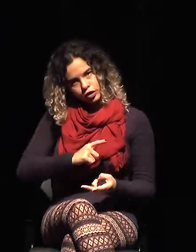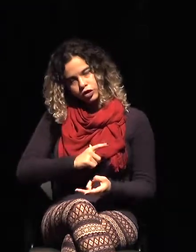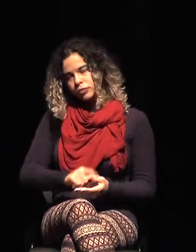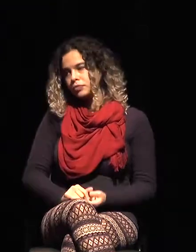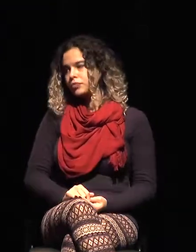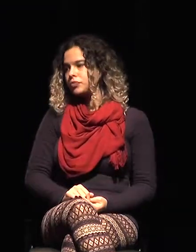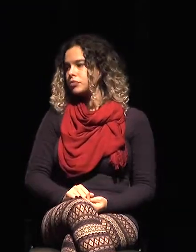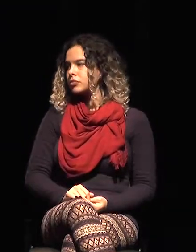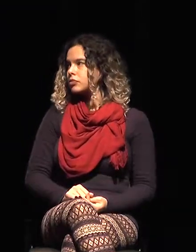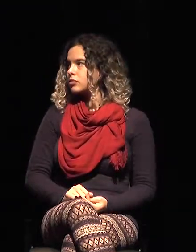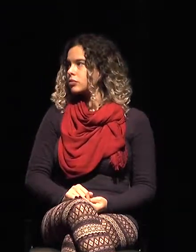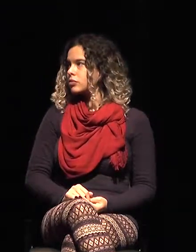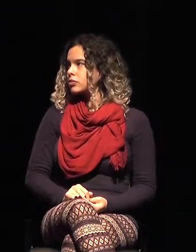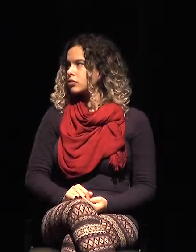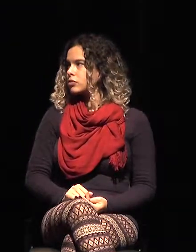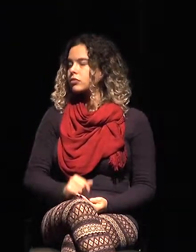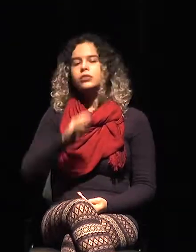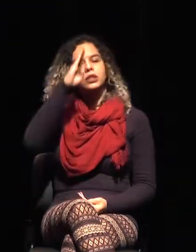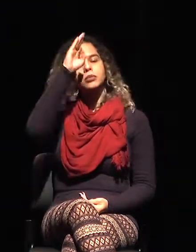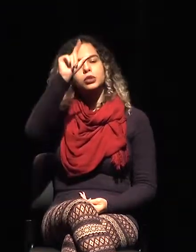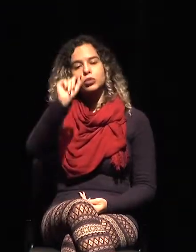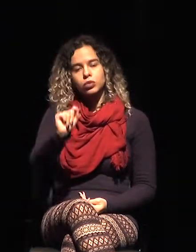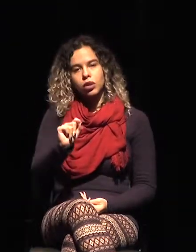rutas principales de contrabando.